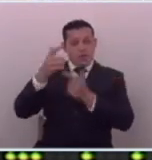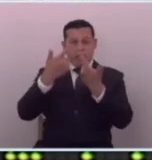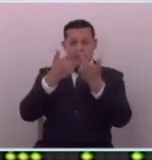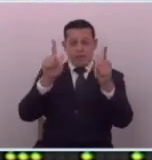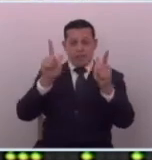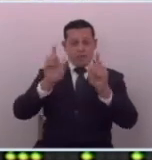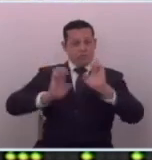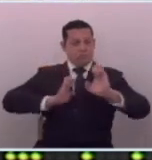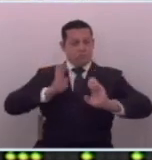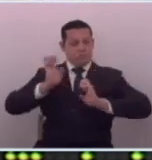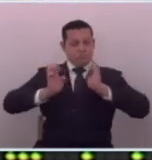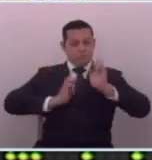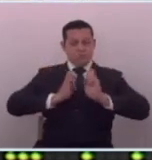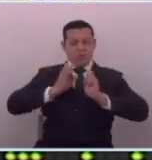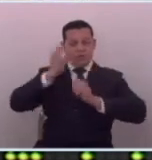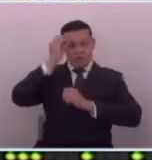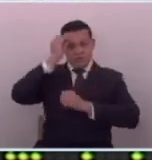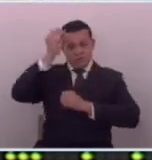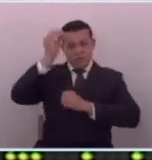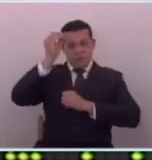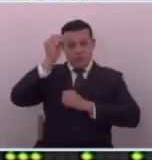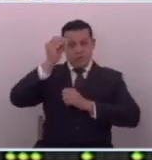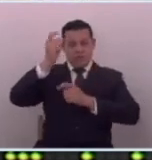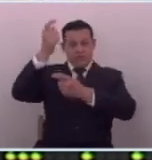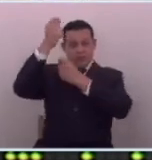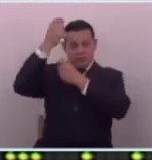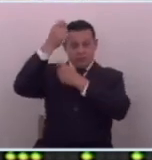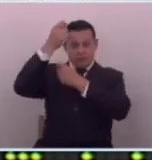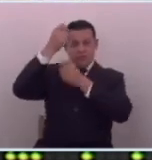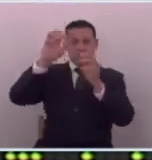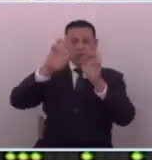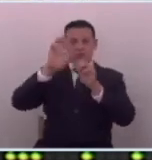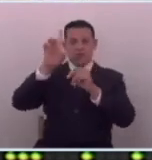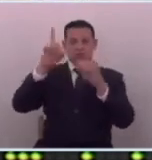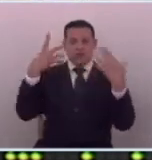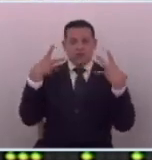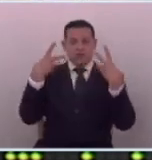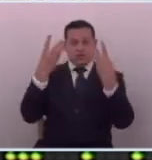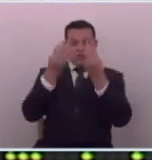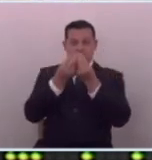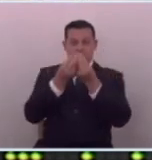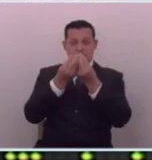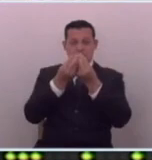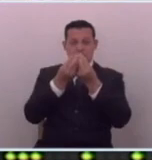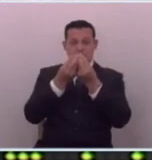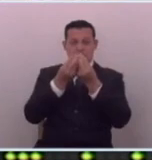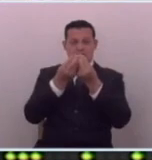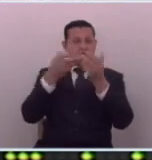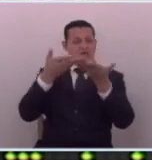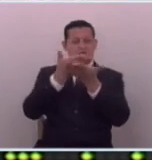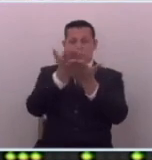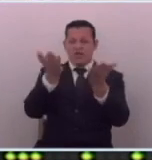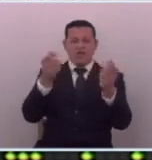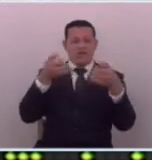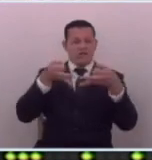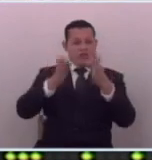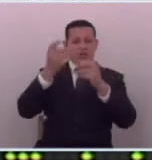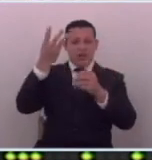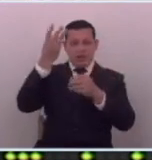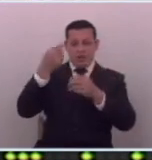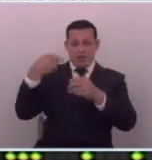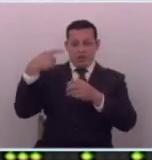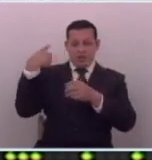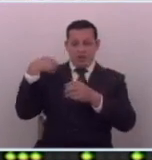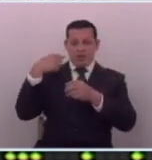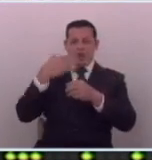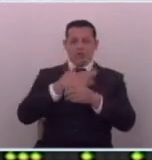libertad de expresión por ejemplo por medio de manifestaciones redes sociales blogs de cualquier forma el día de ayer por